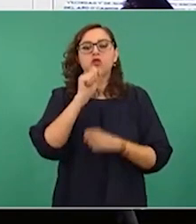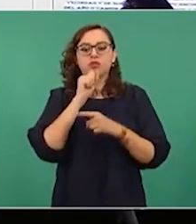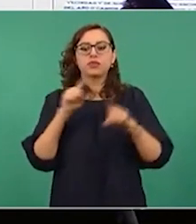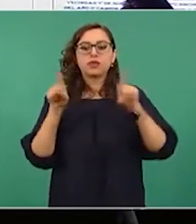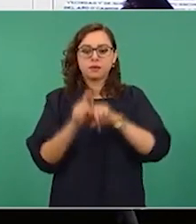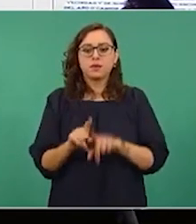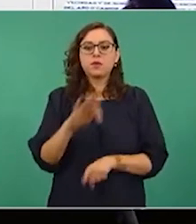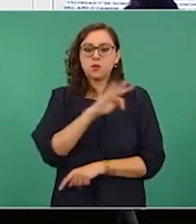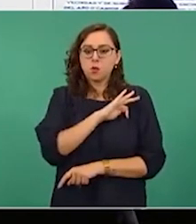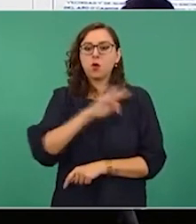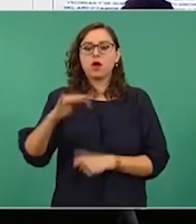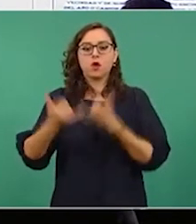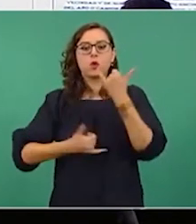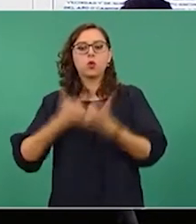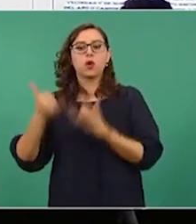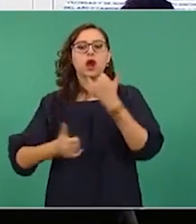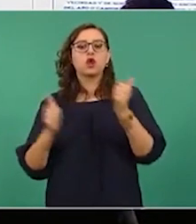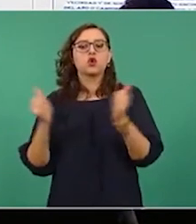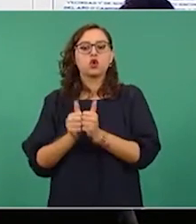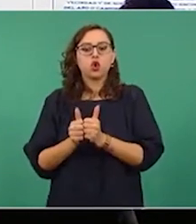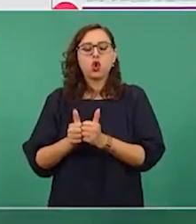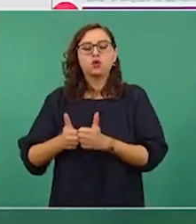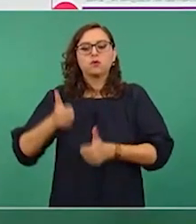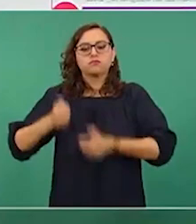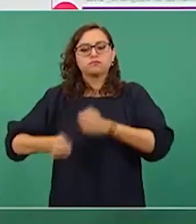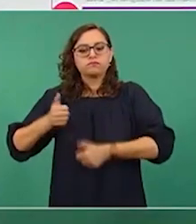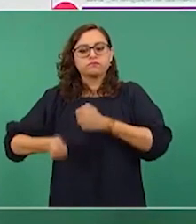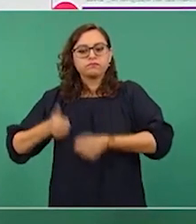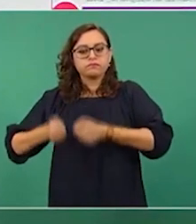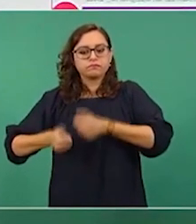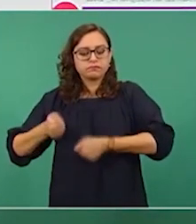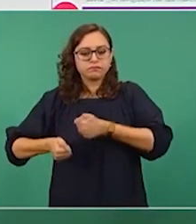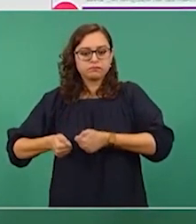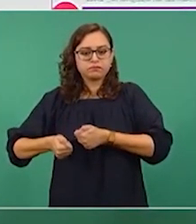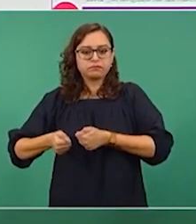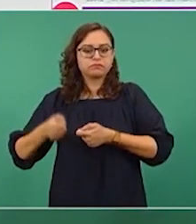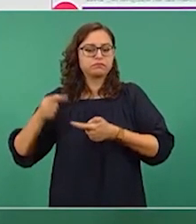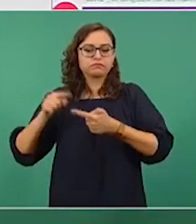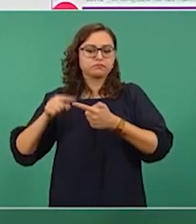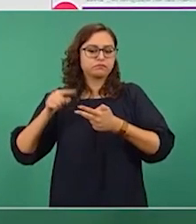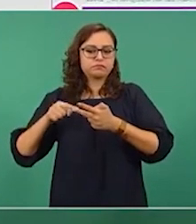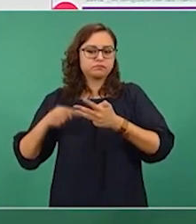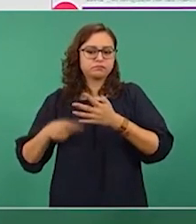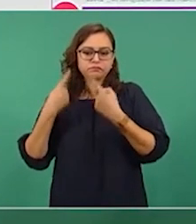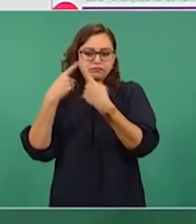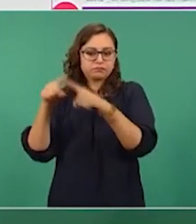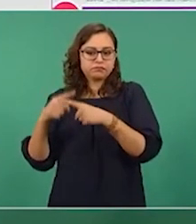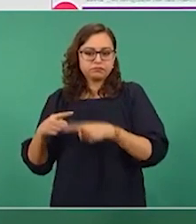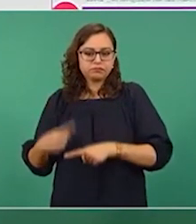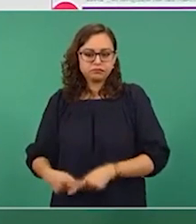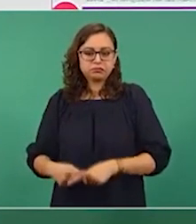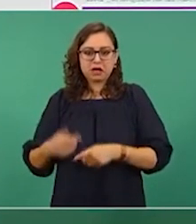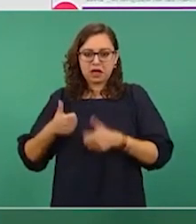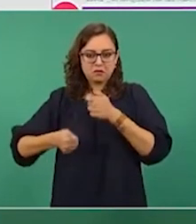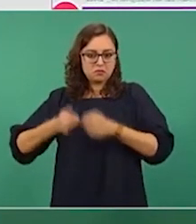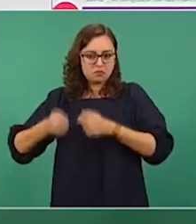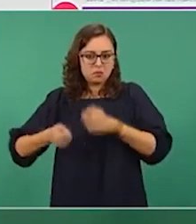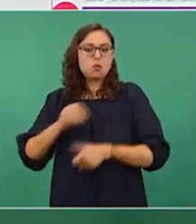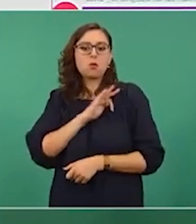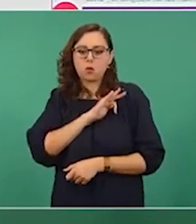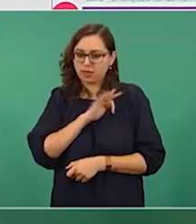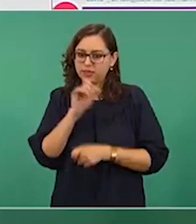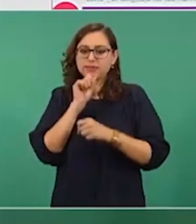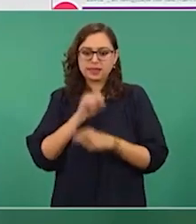consolas de PlayStation, Xbox o Nintendo Switch.